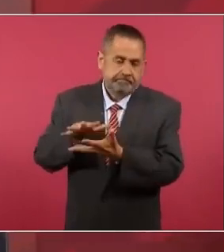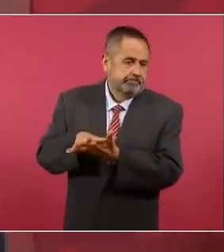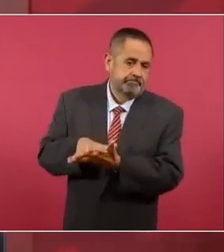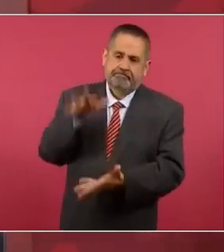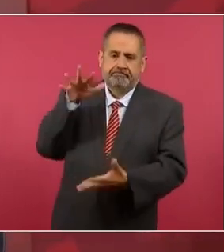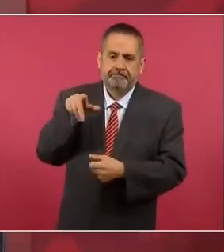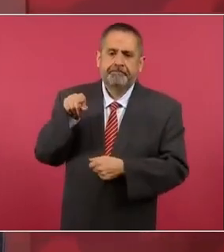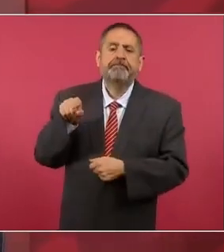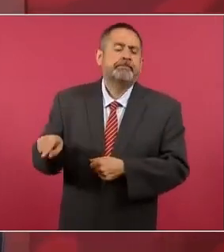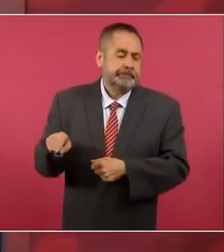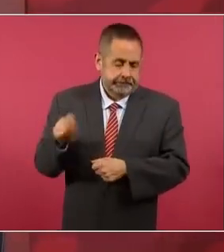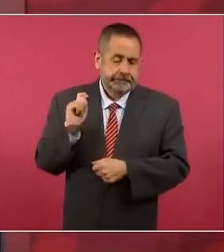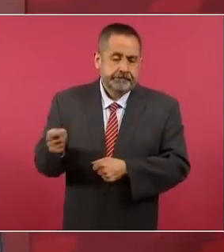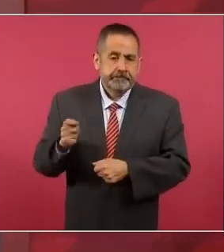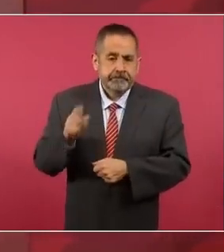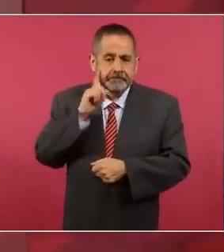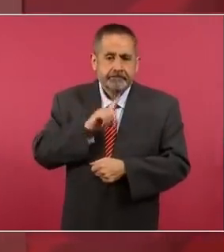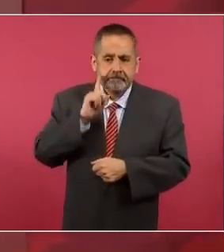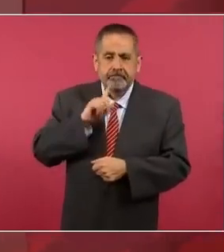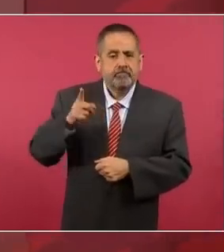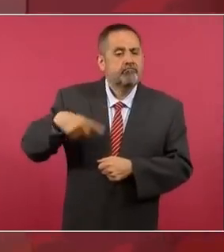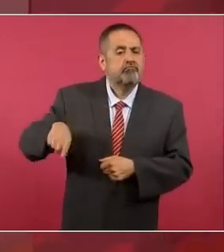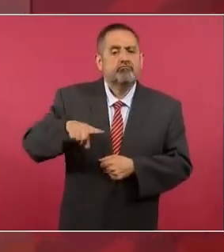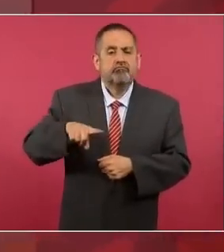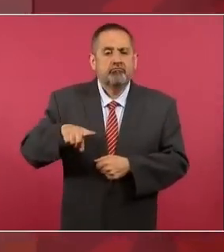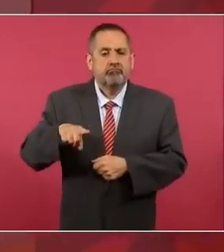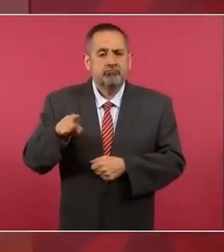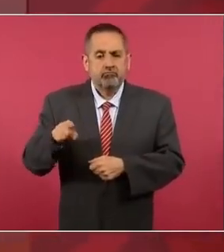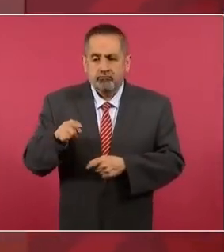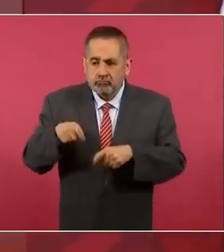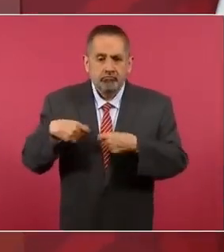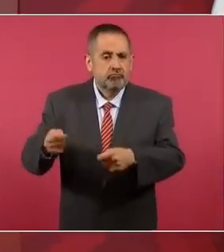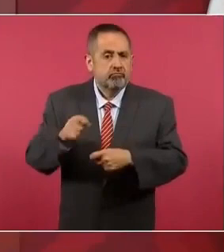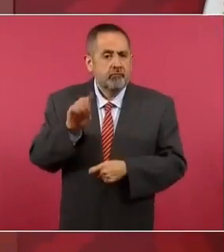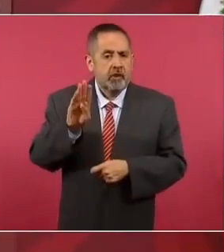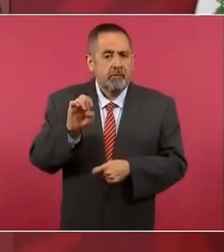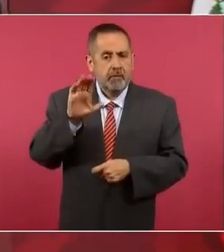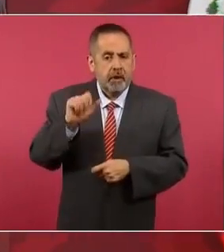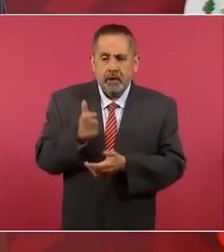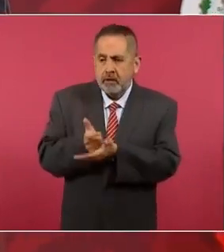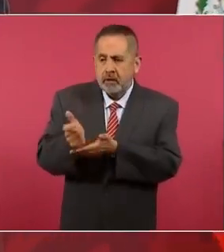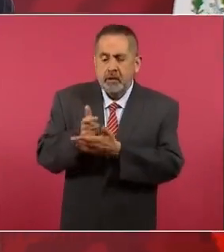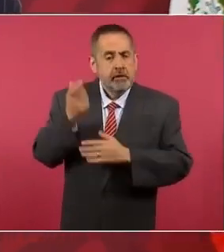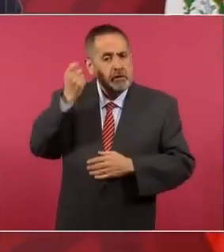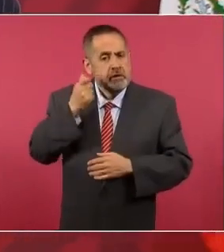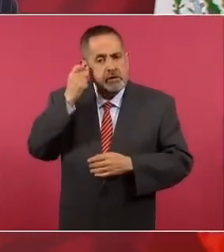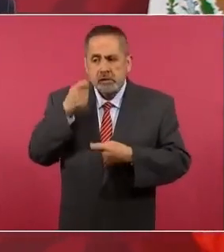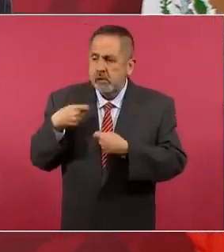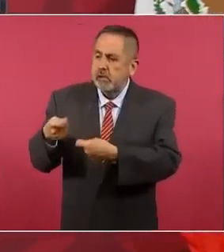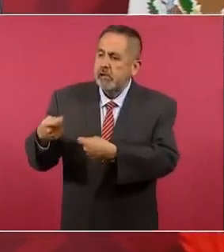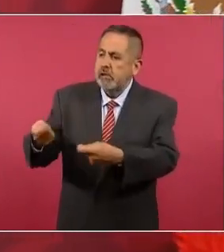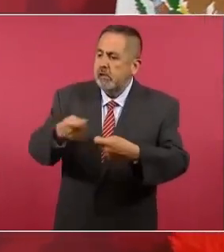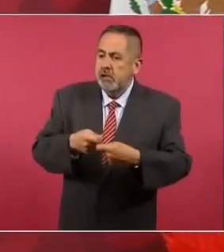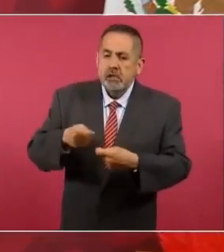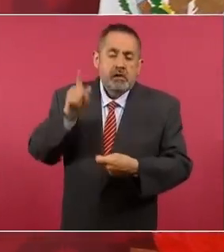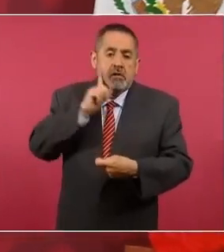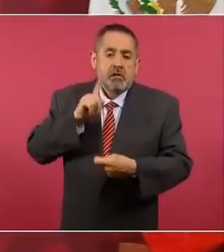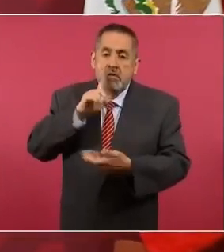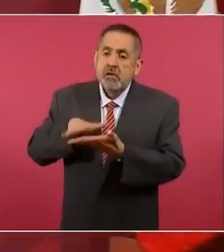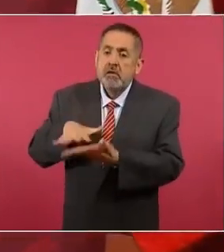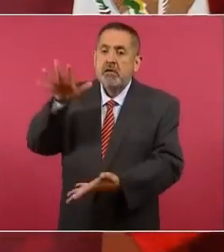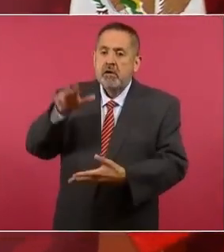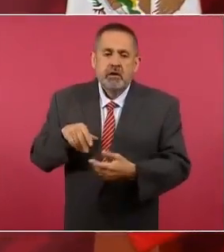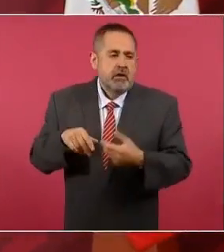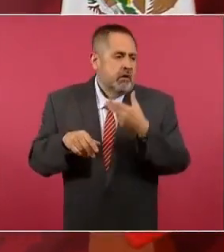O sea, reciben más becas mujeres que hombres, estudiantes.